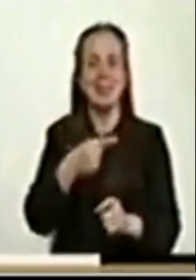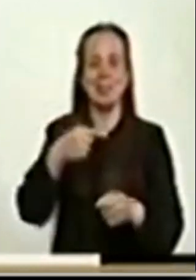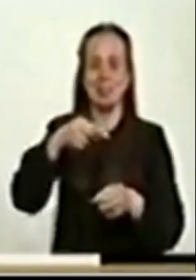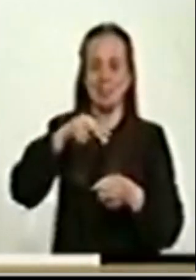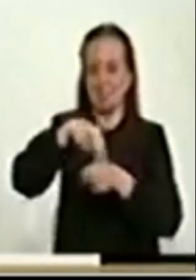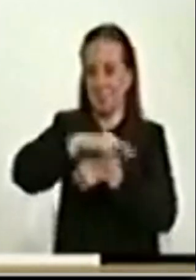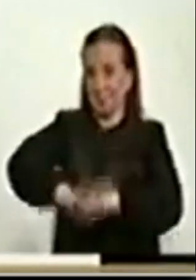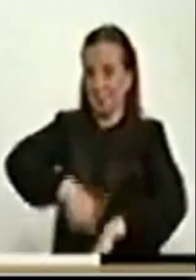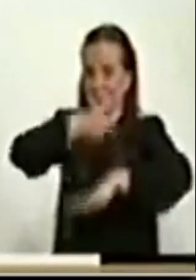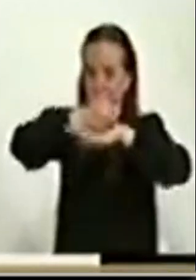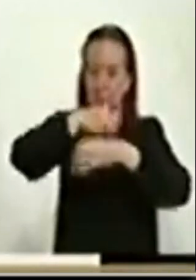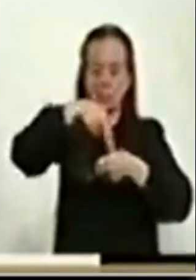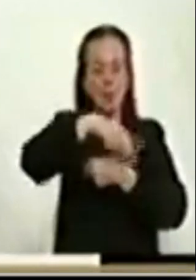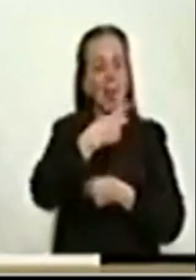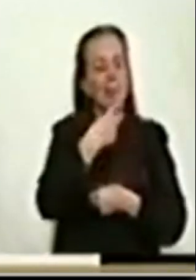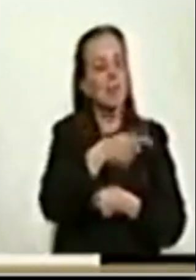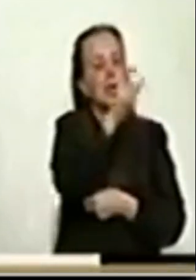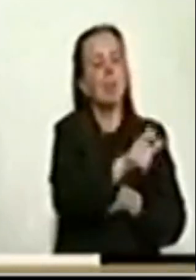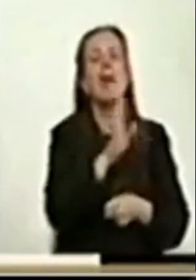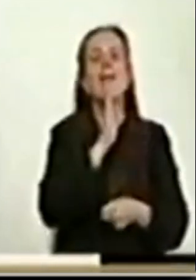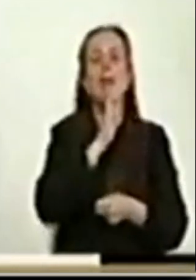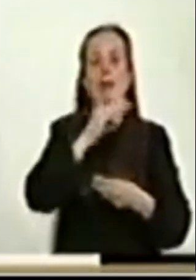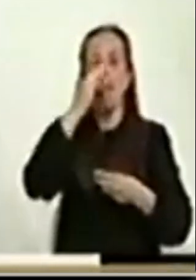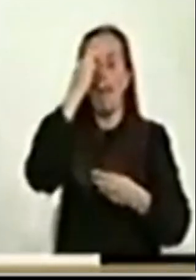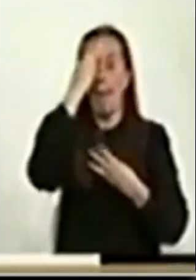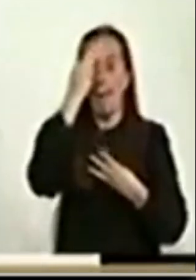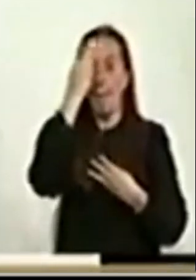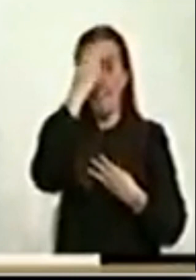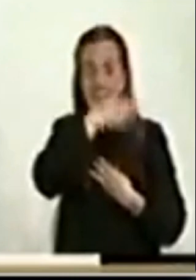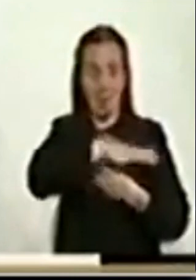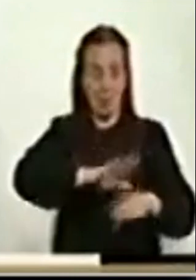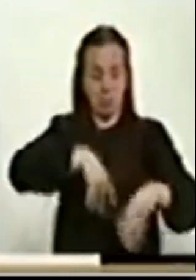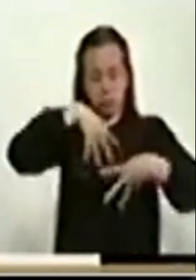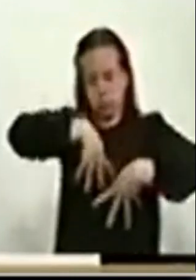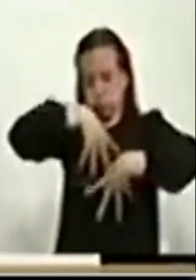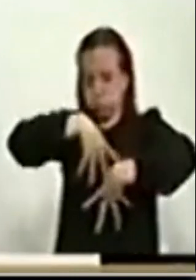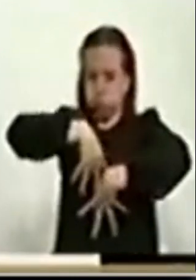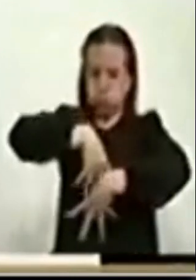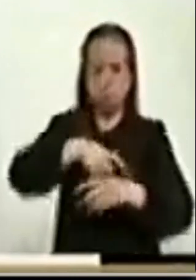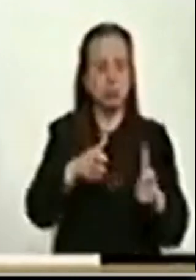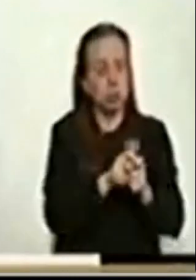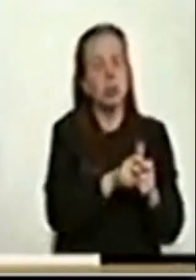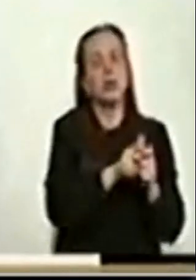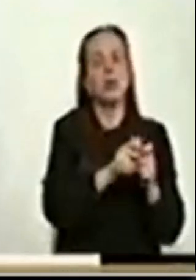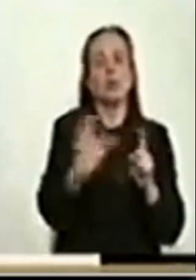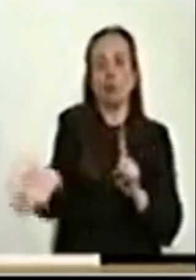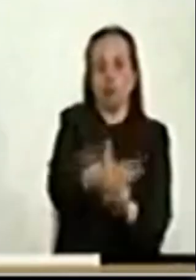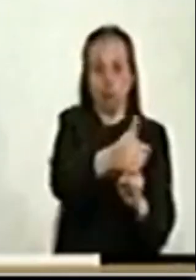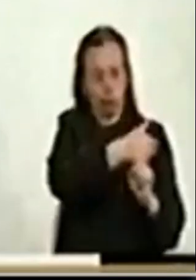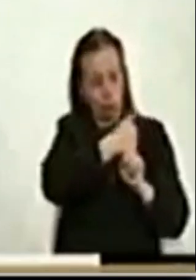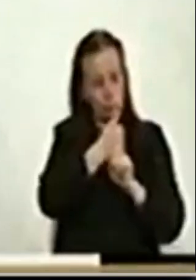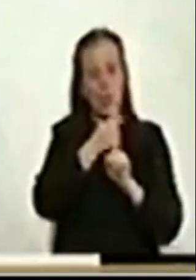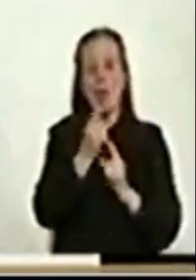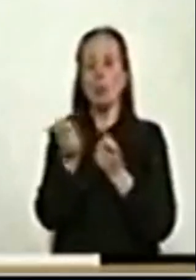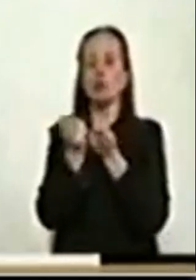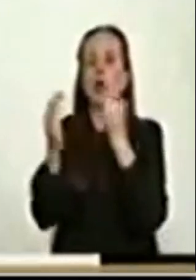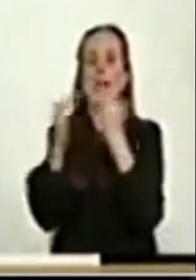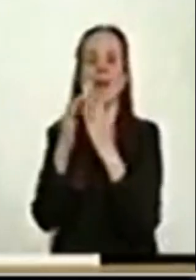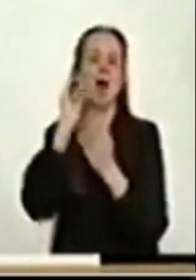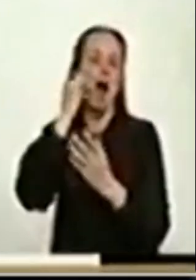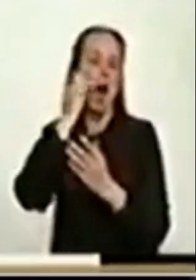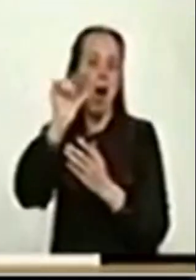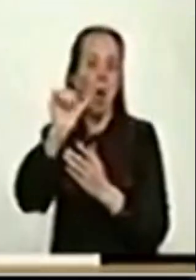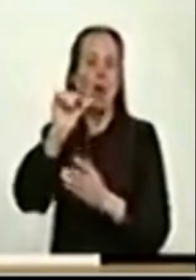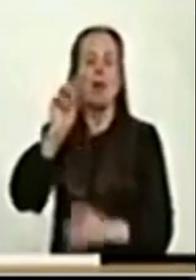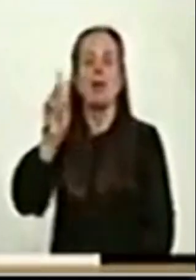indígenas, se dice que fue retenido por el ejército y después aparece muerto cerca de la casa de la abuela materna, que se llama Estefanía